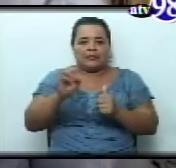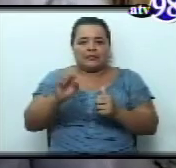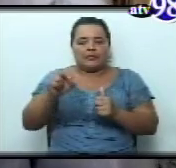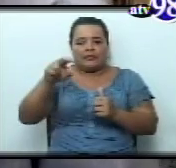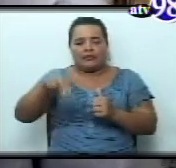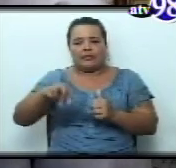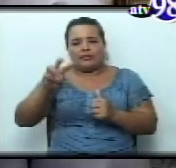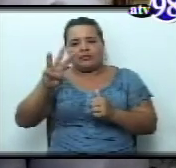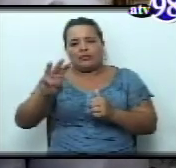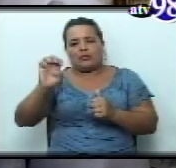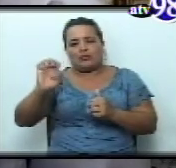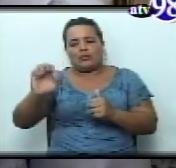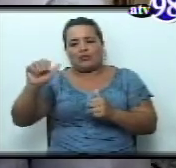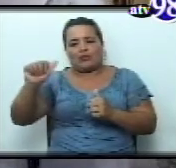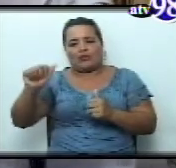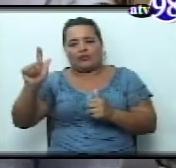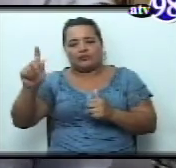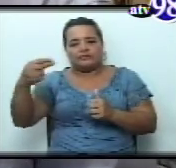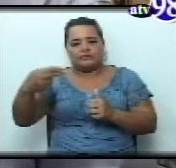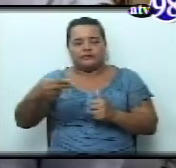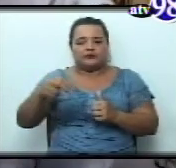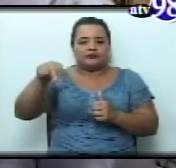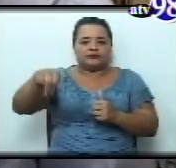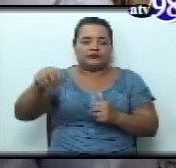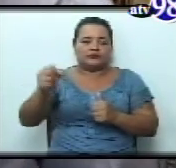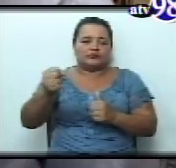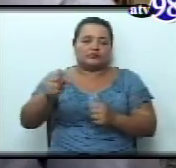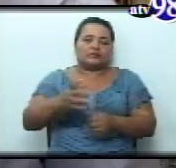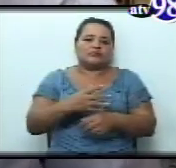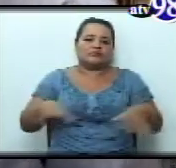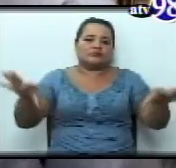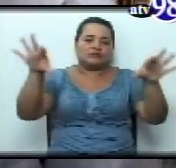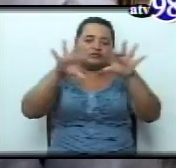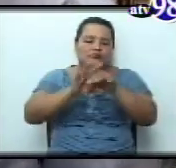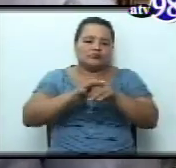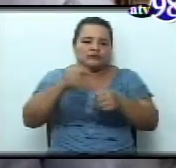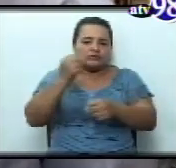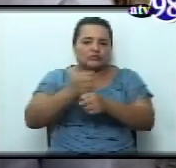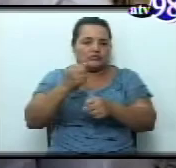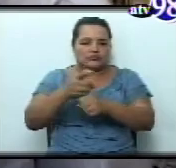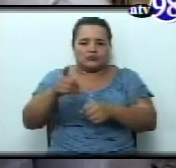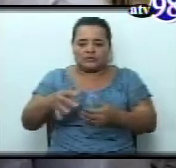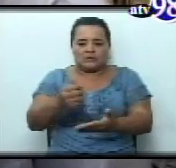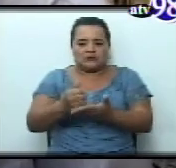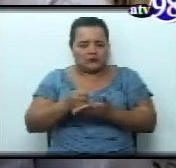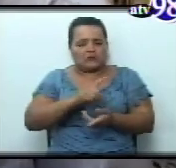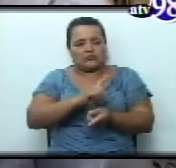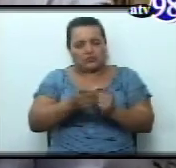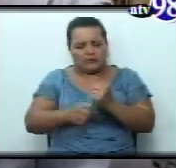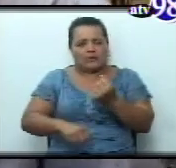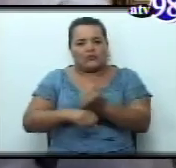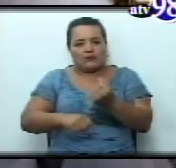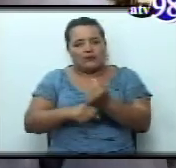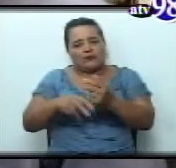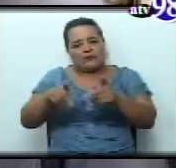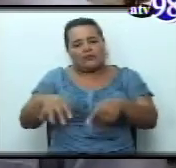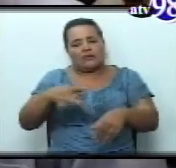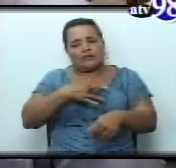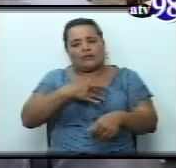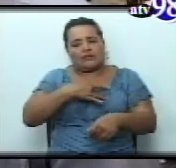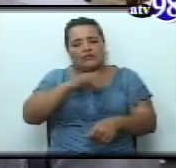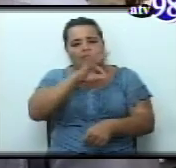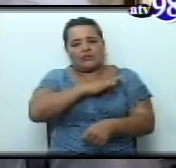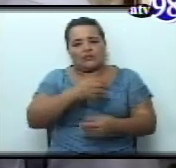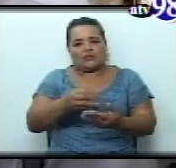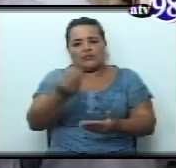Y igualmente toda reivindicación que tenga que ver con los trabajadores, nosotros las vamos a estar apoyando y el principal